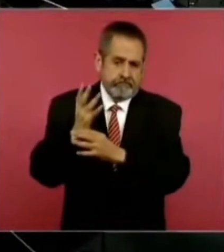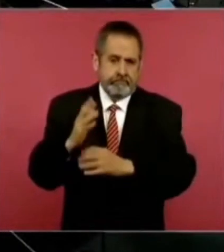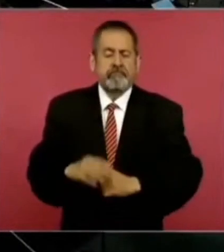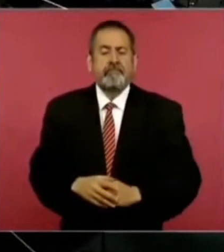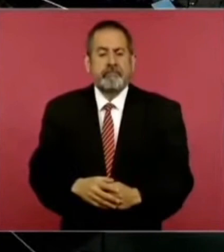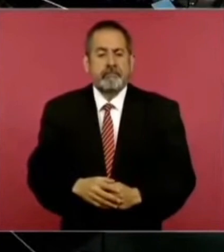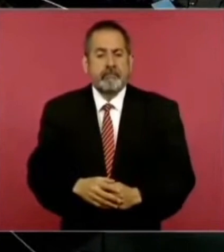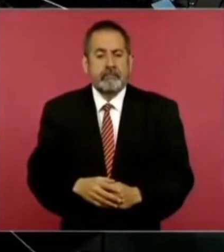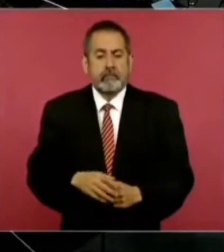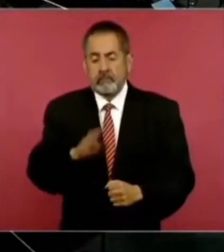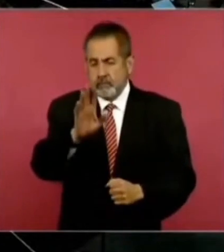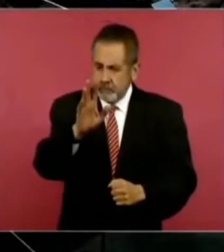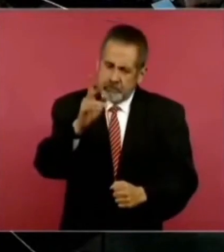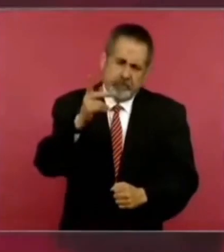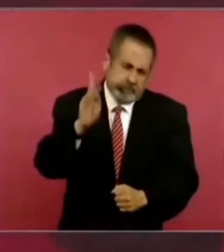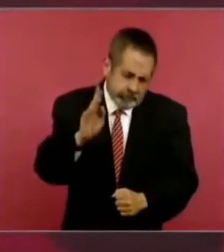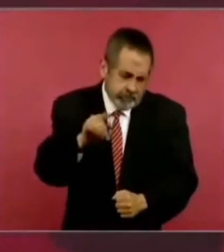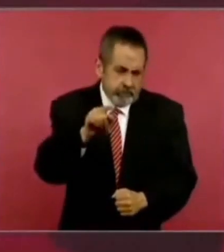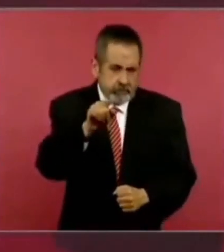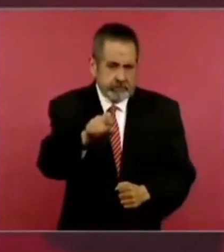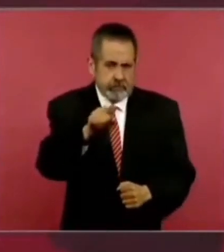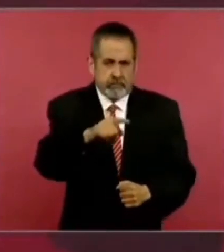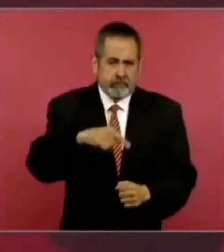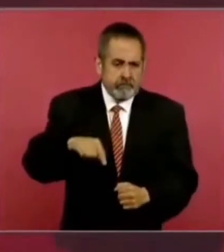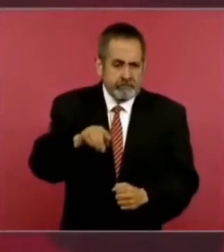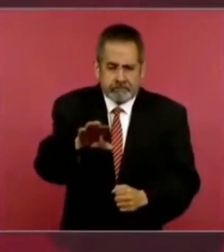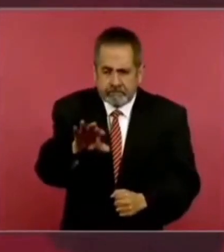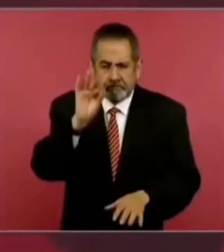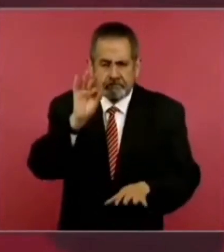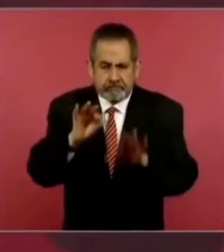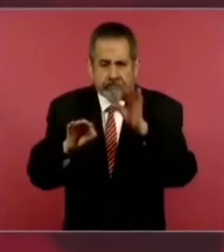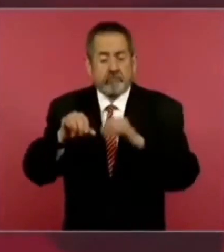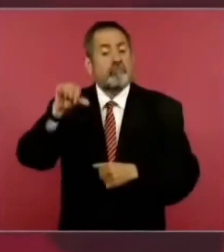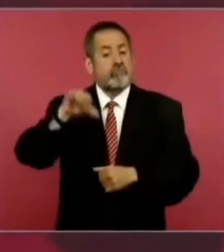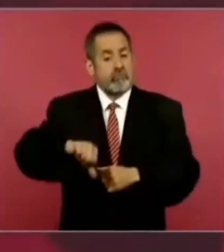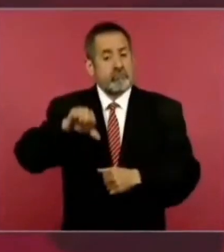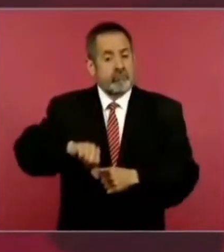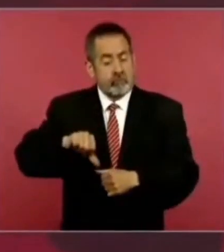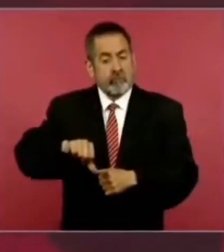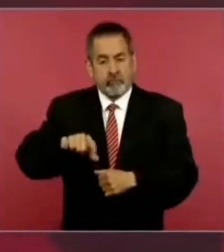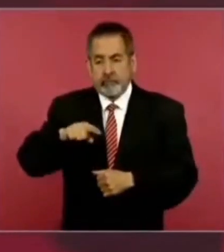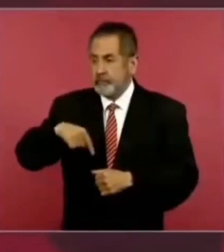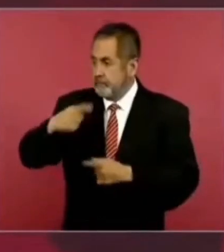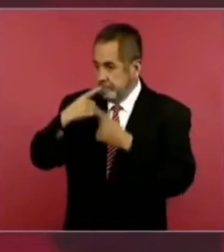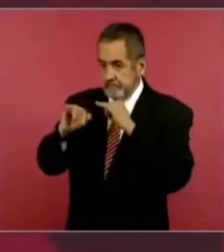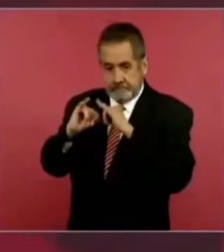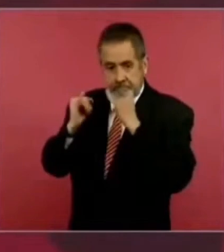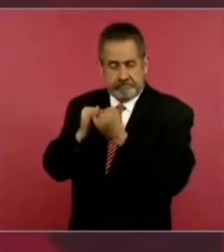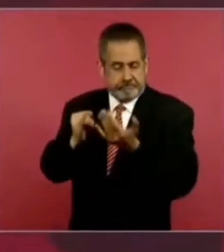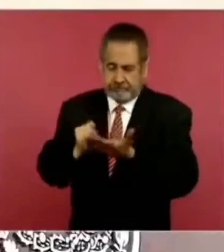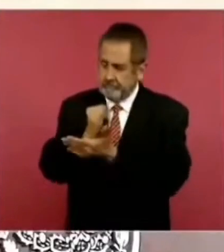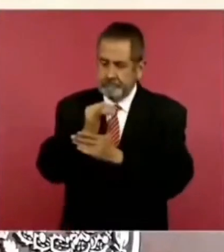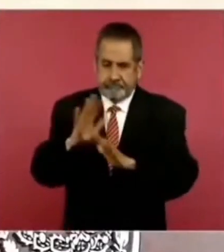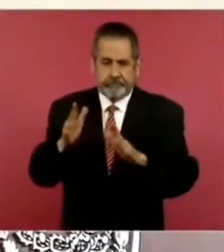De todas maneras, en el caso de los localizados, hoy tomamos la decisión. Porque